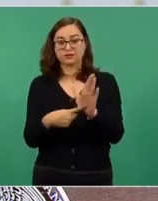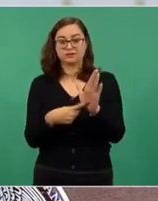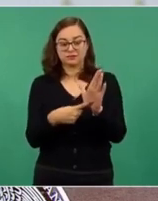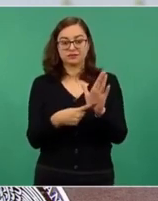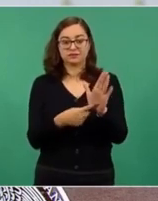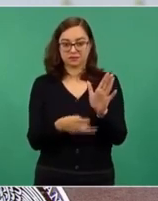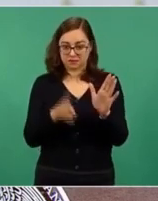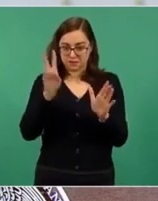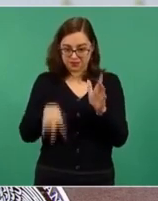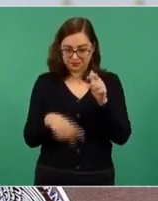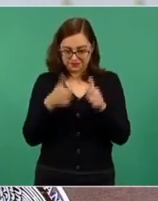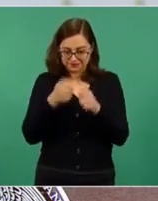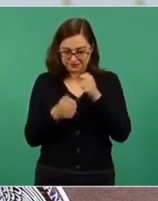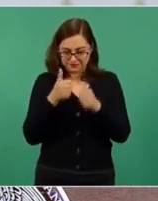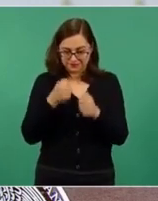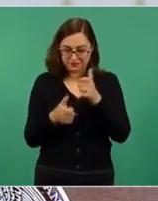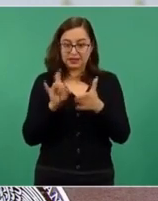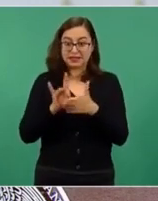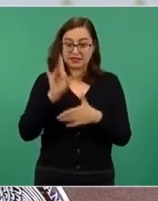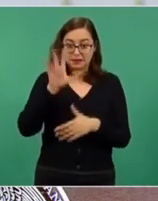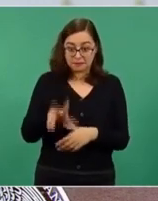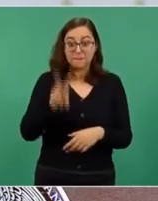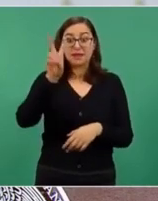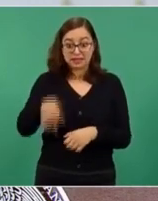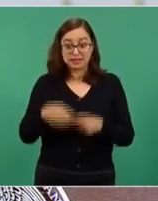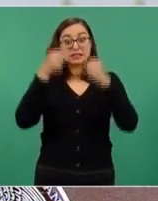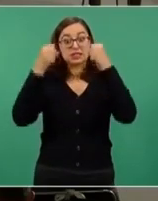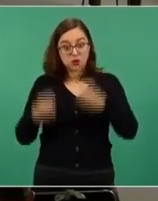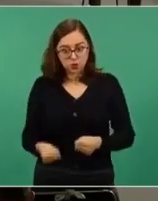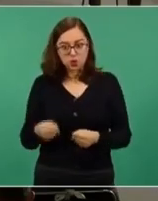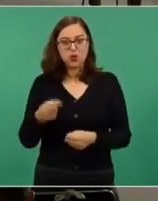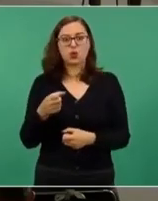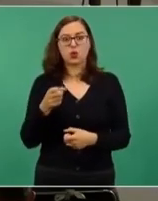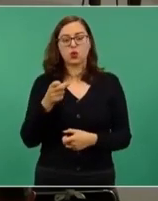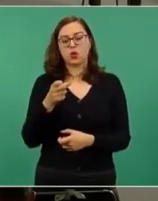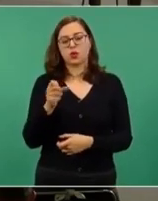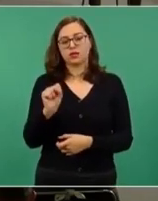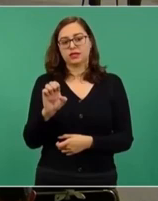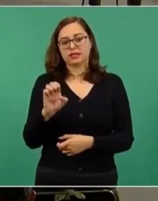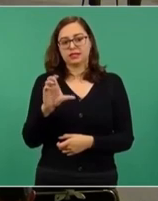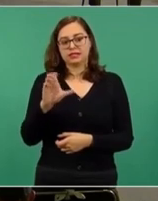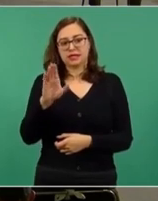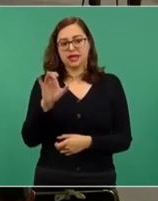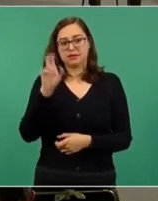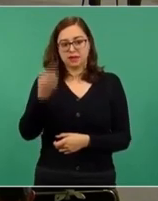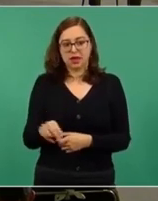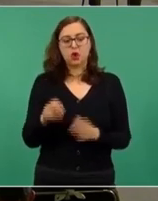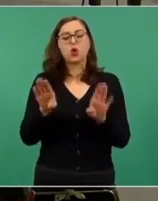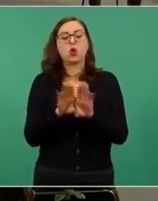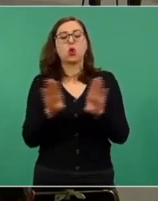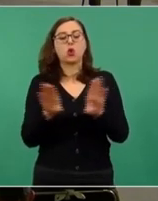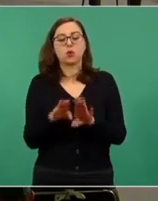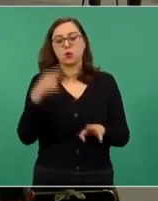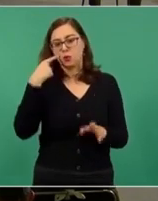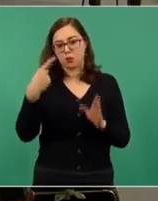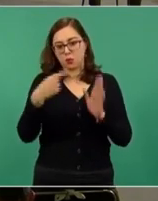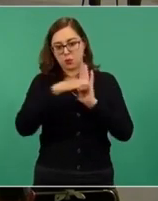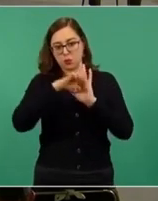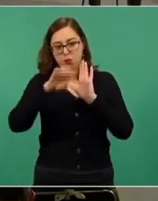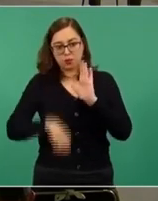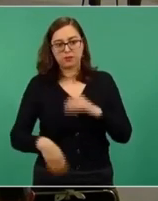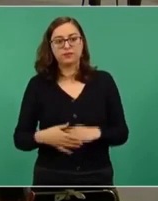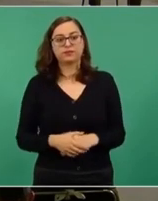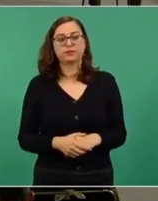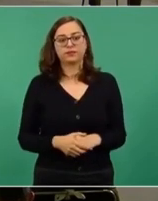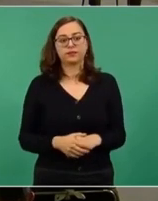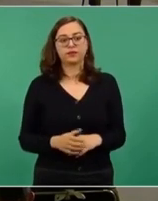de que es un mensaje de la Secretaría de Bienestar. Entonces, en este mensaje, por ejemplo, dice Guadalupe Hernández recibirá su